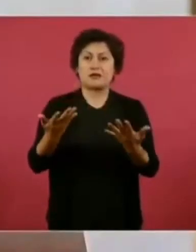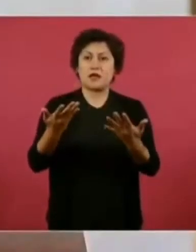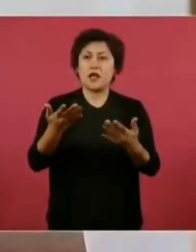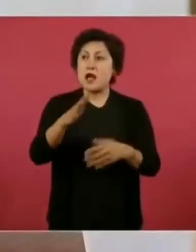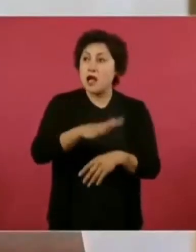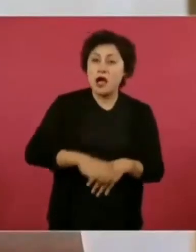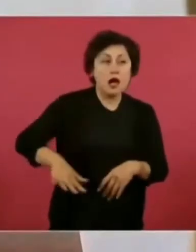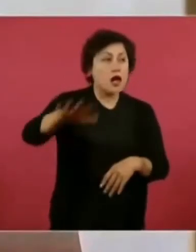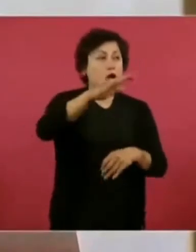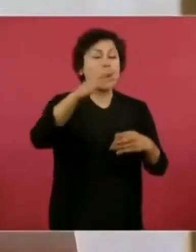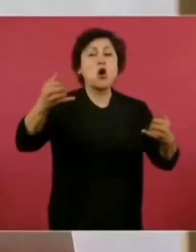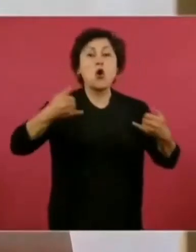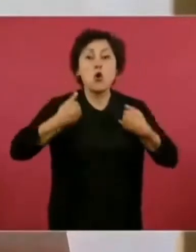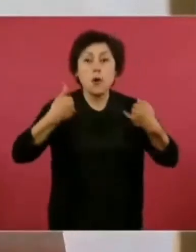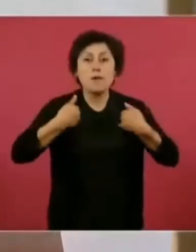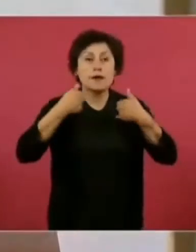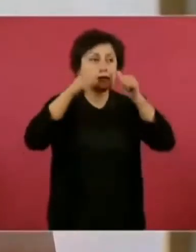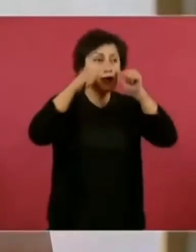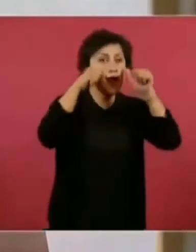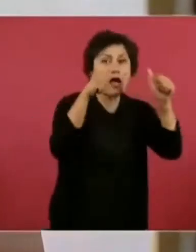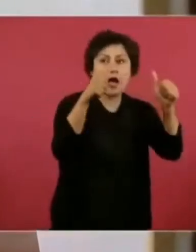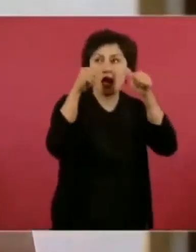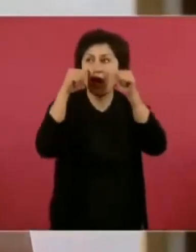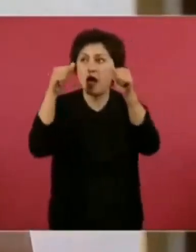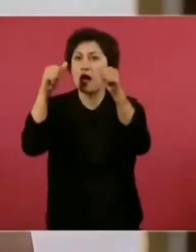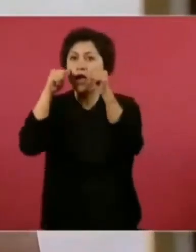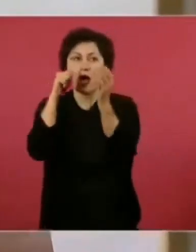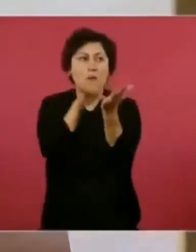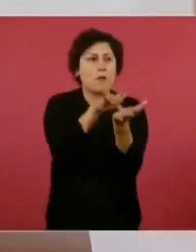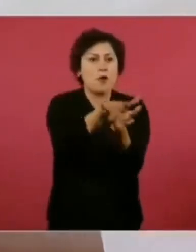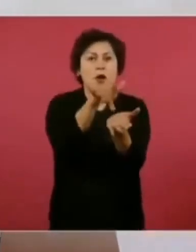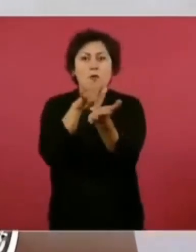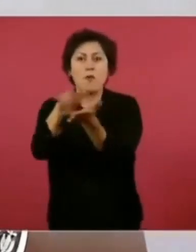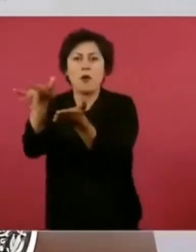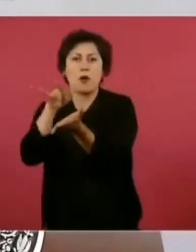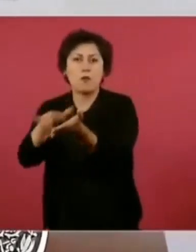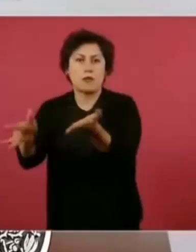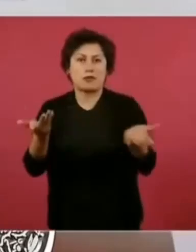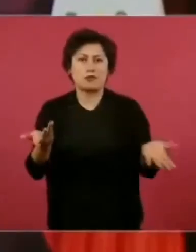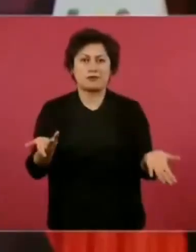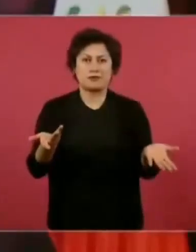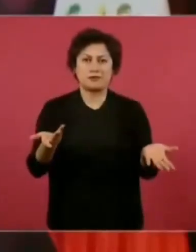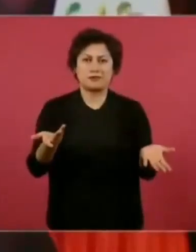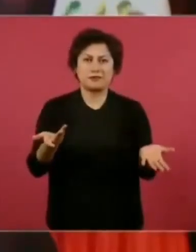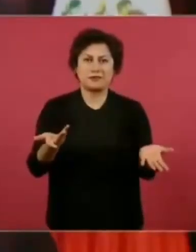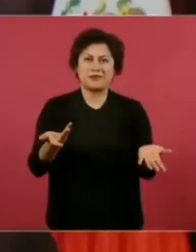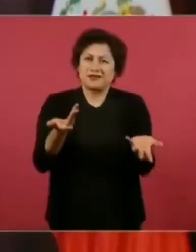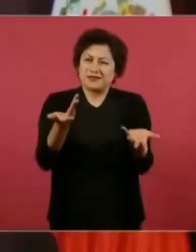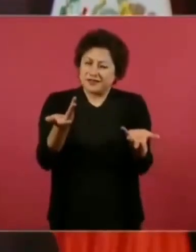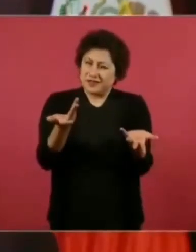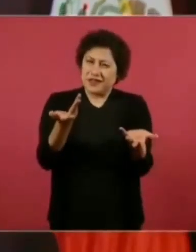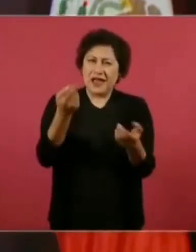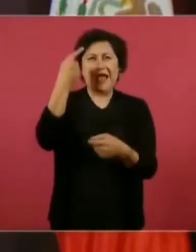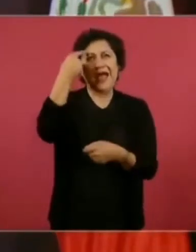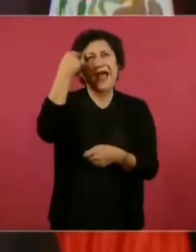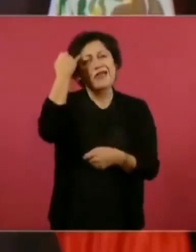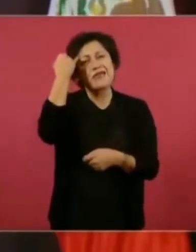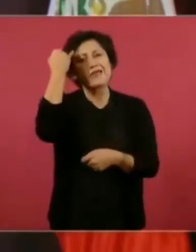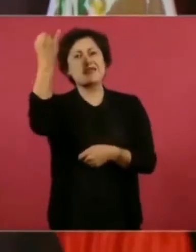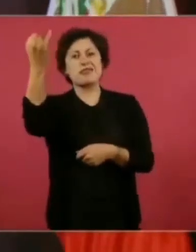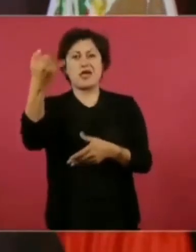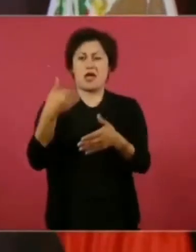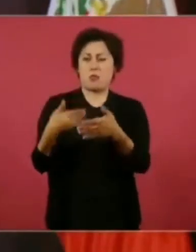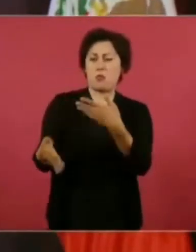esa modernidad malentendida de que